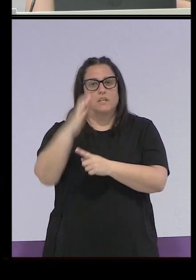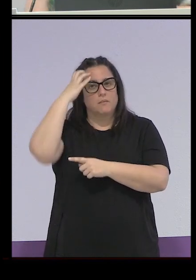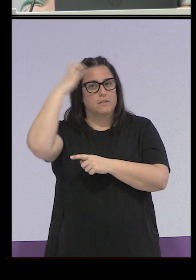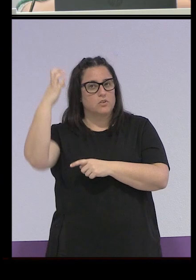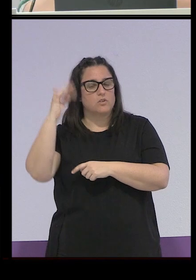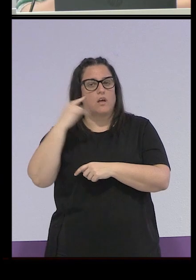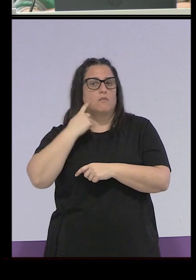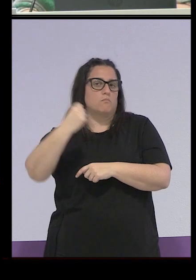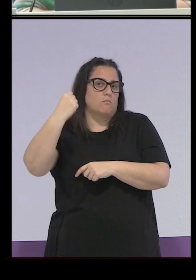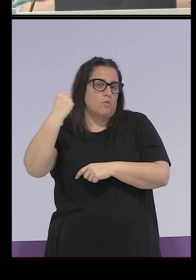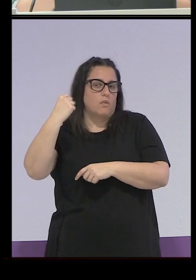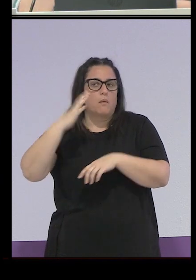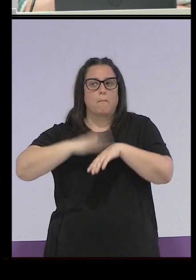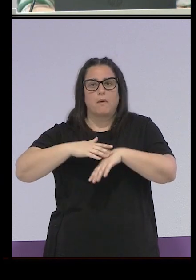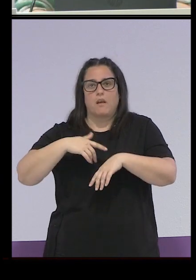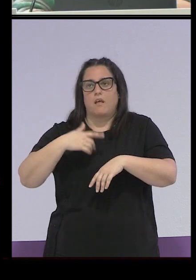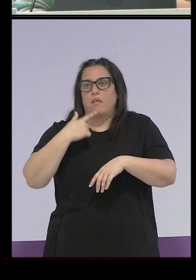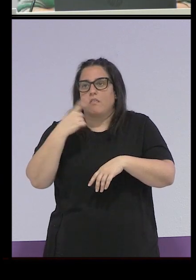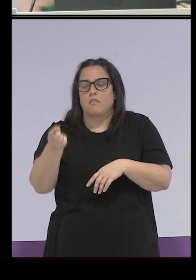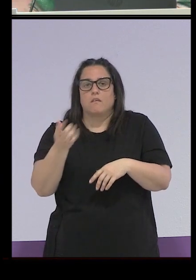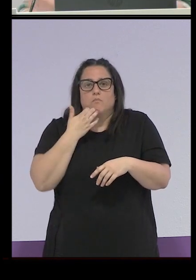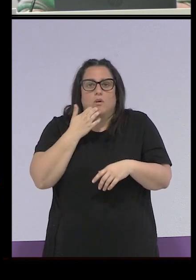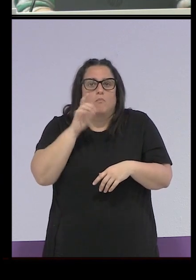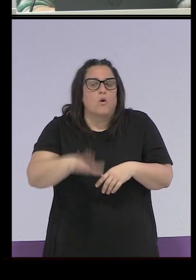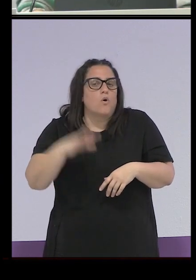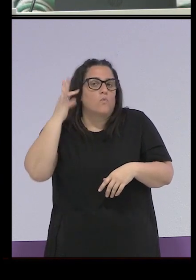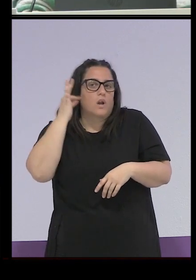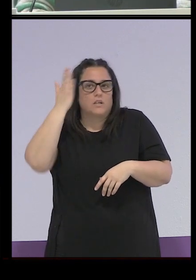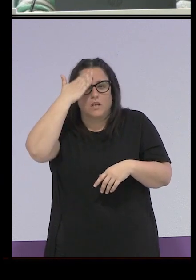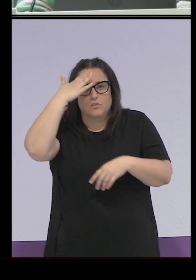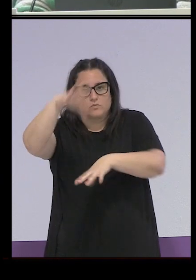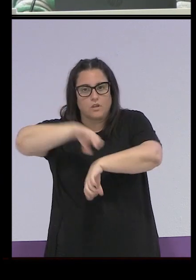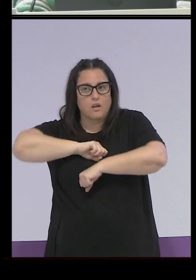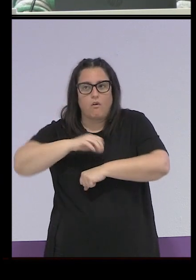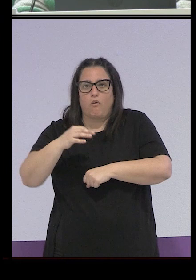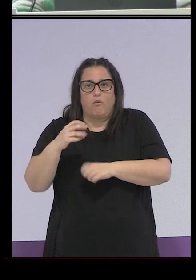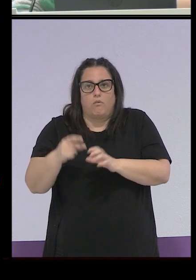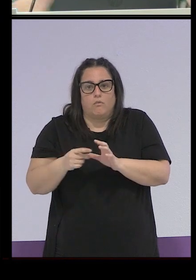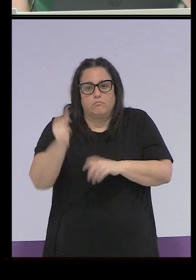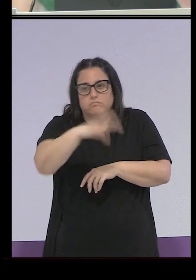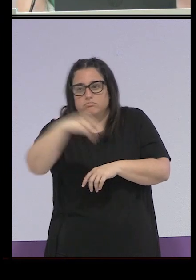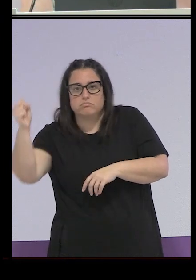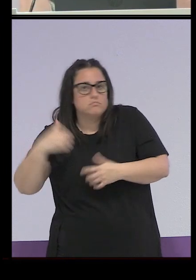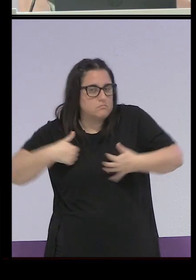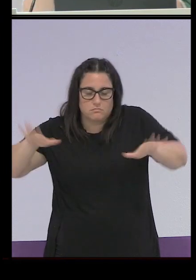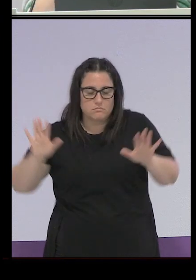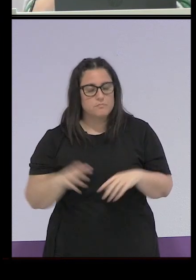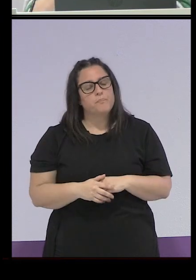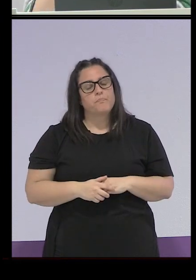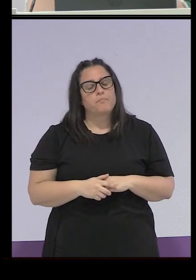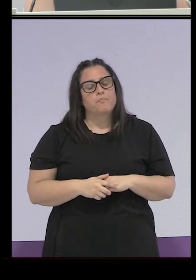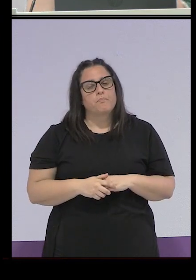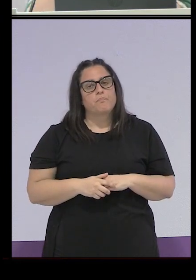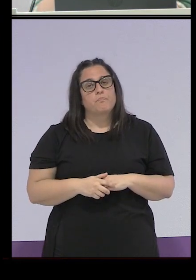tenía la potestad para poder pedir que se tutelase a una niña, que se la llevase o lo que fuera. Y todo este despliegue